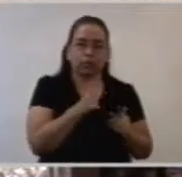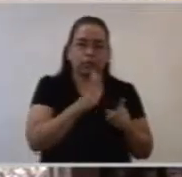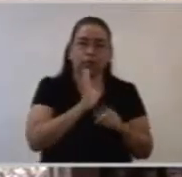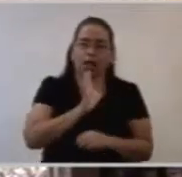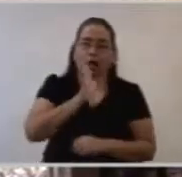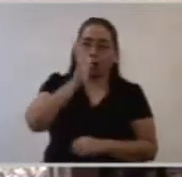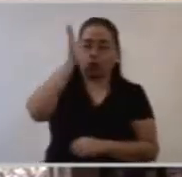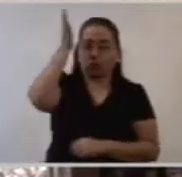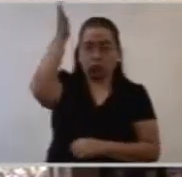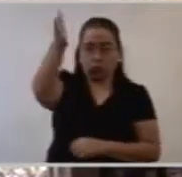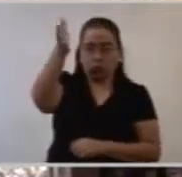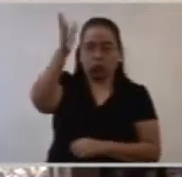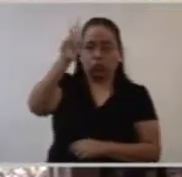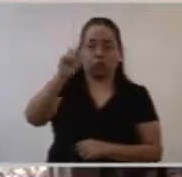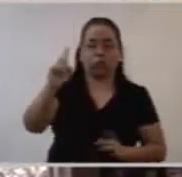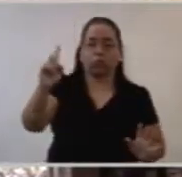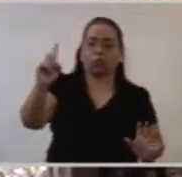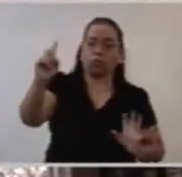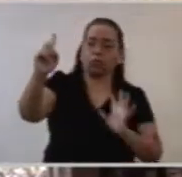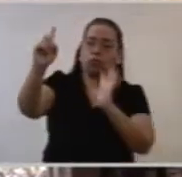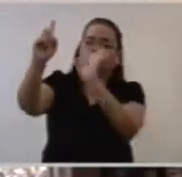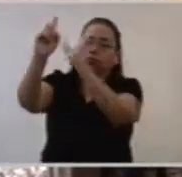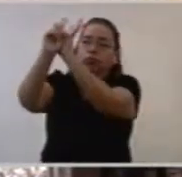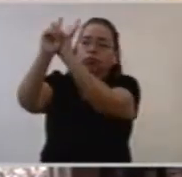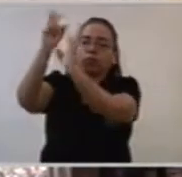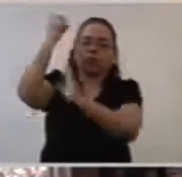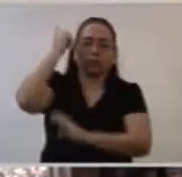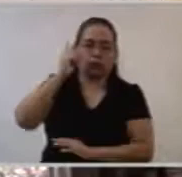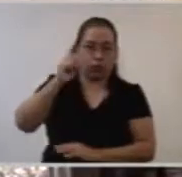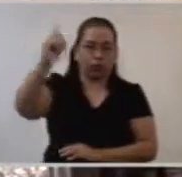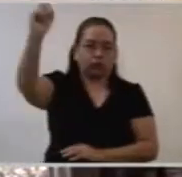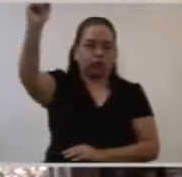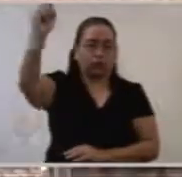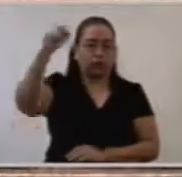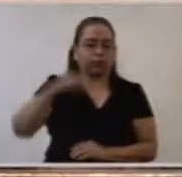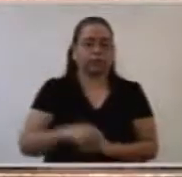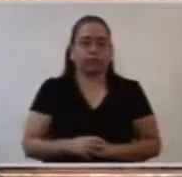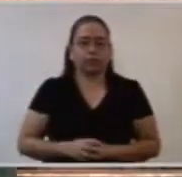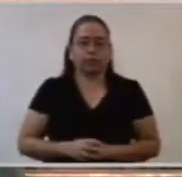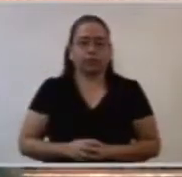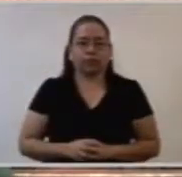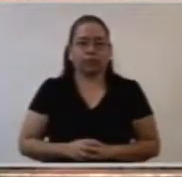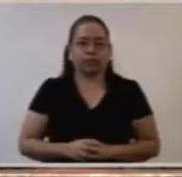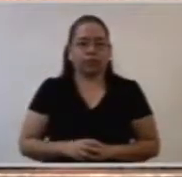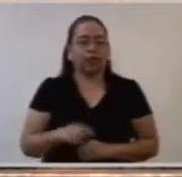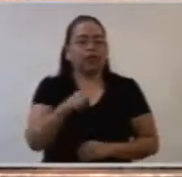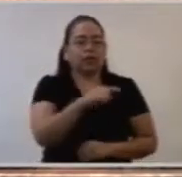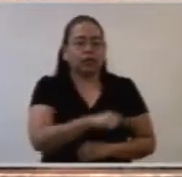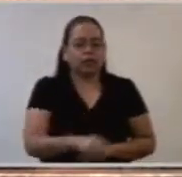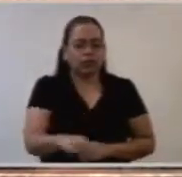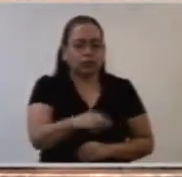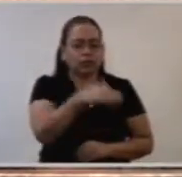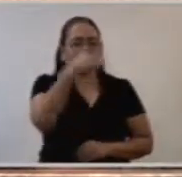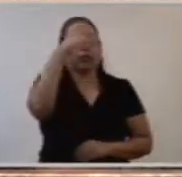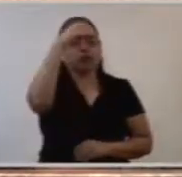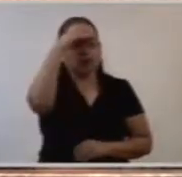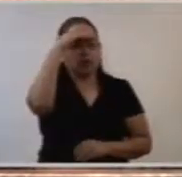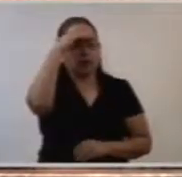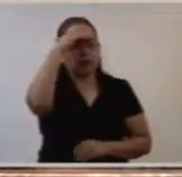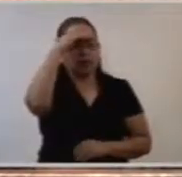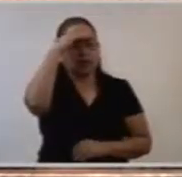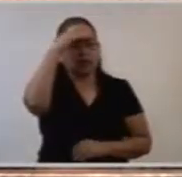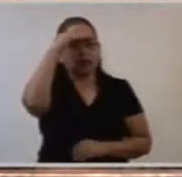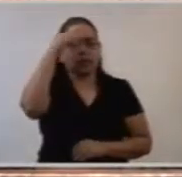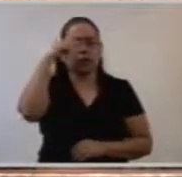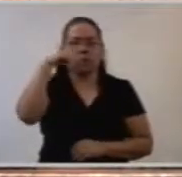a tener una mirada trascendente, a pensar no sólo en las realidades